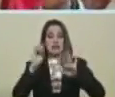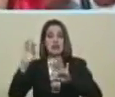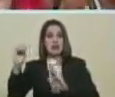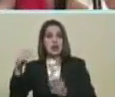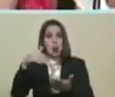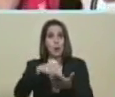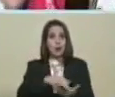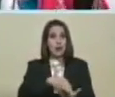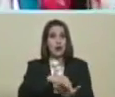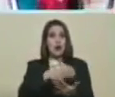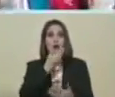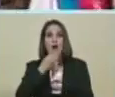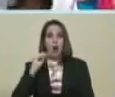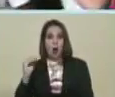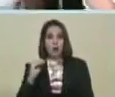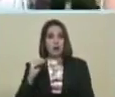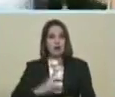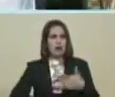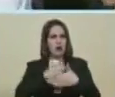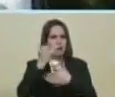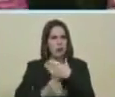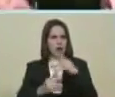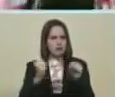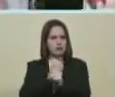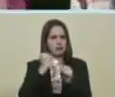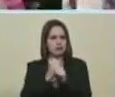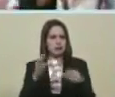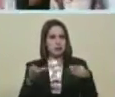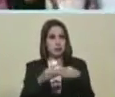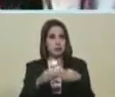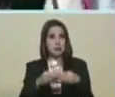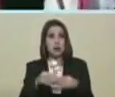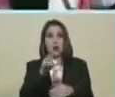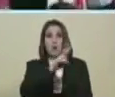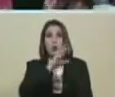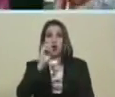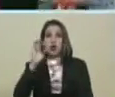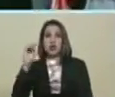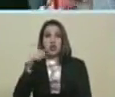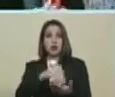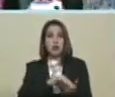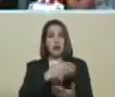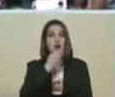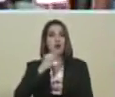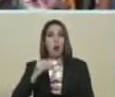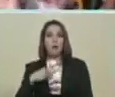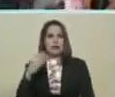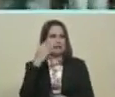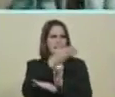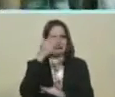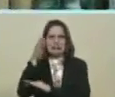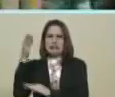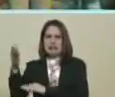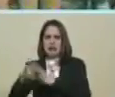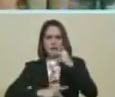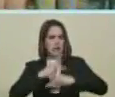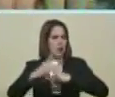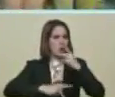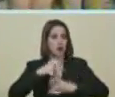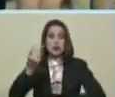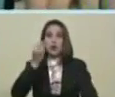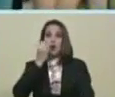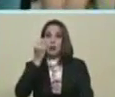Del plan Chamba juvenil Por lo menos 200 mil jóvenes Se vayan al campo A producir